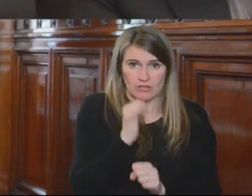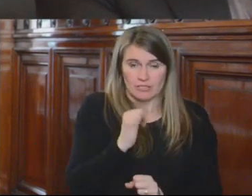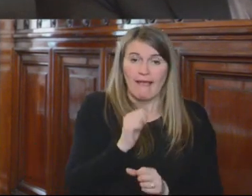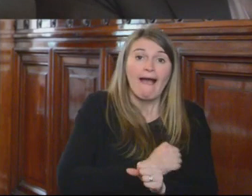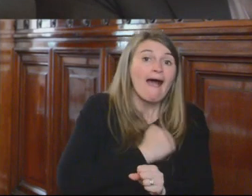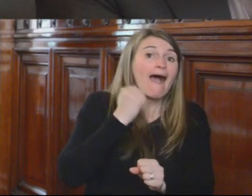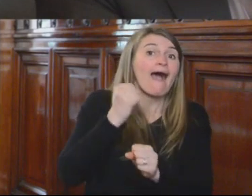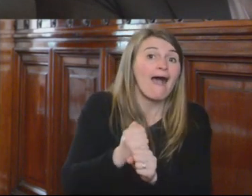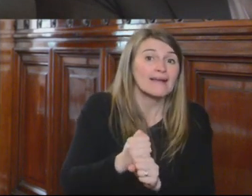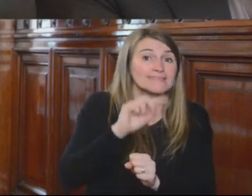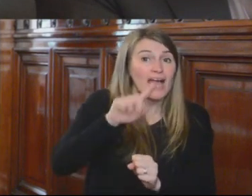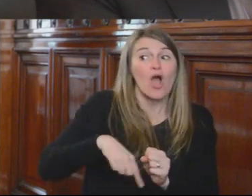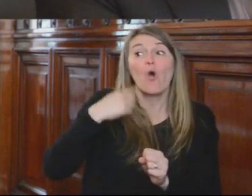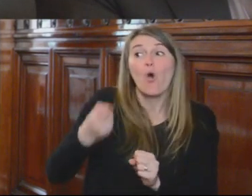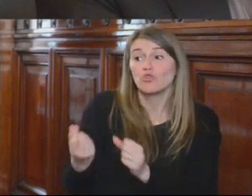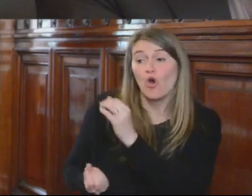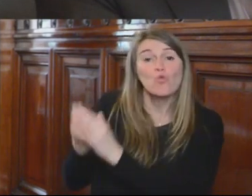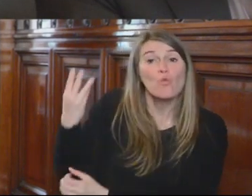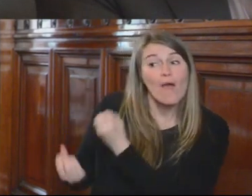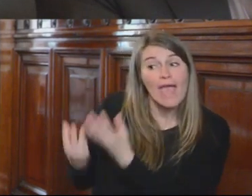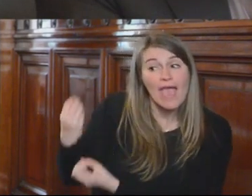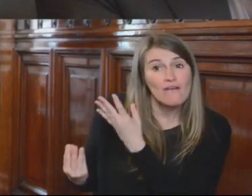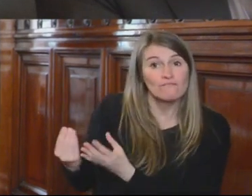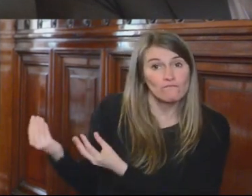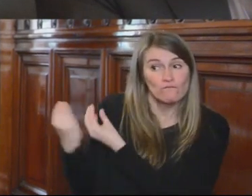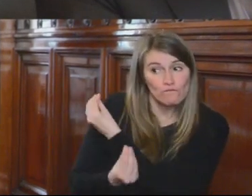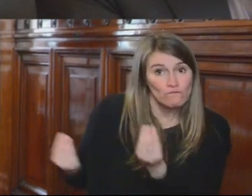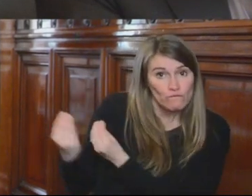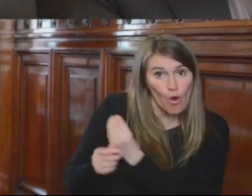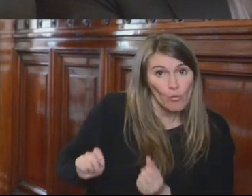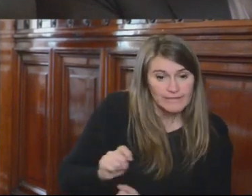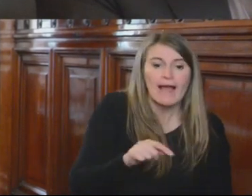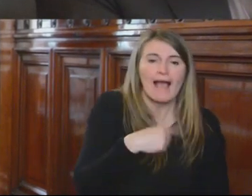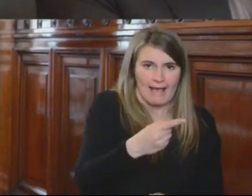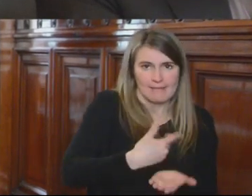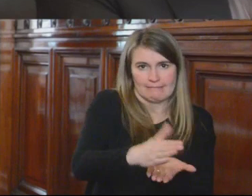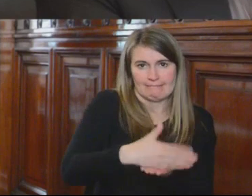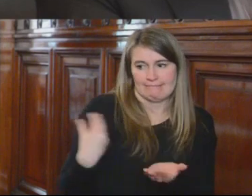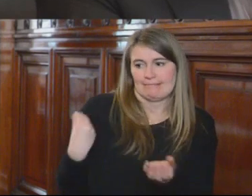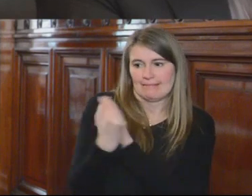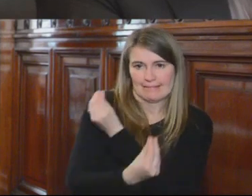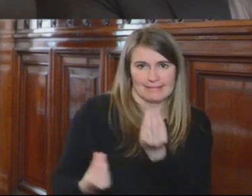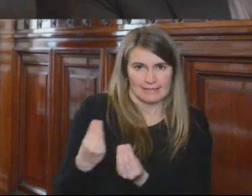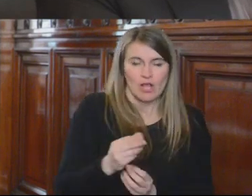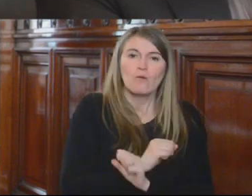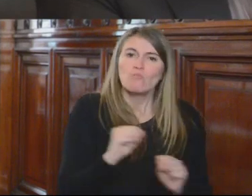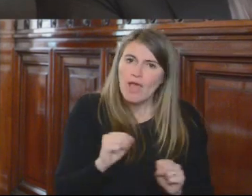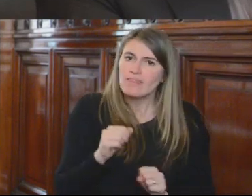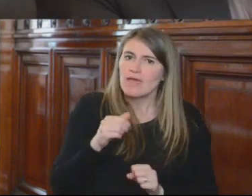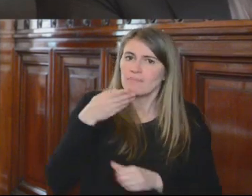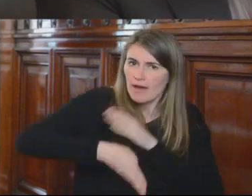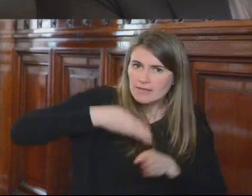designación de las y los nuevos servidores judiciales. Podrán participar en los procesos de selección y